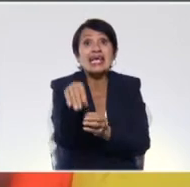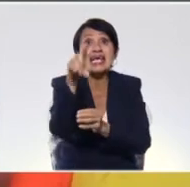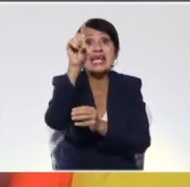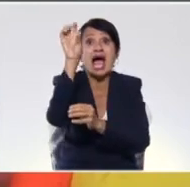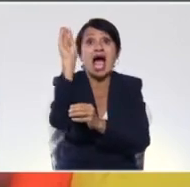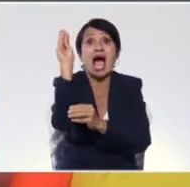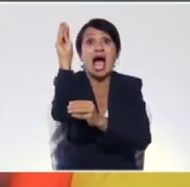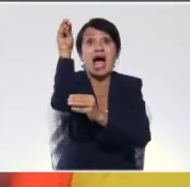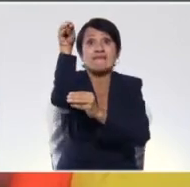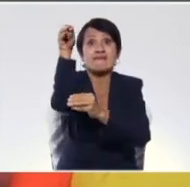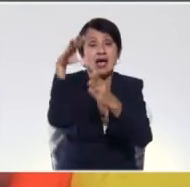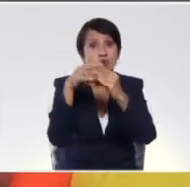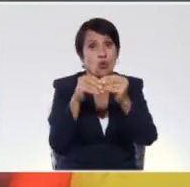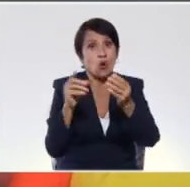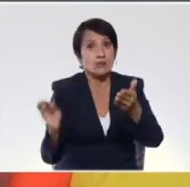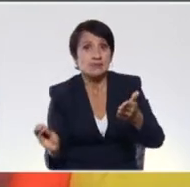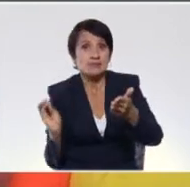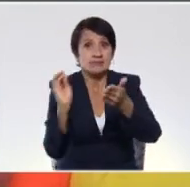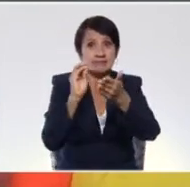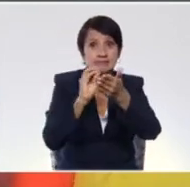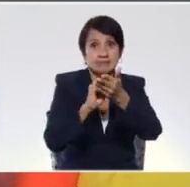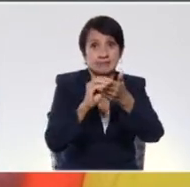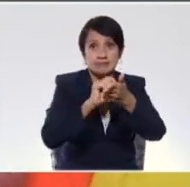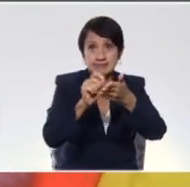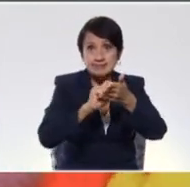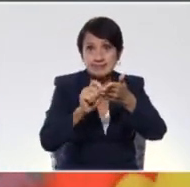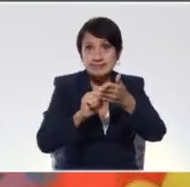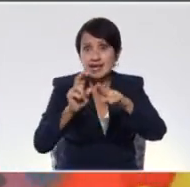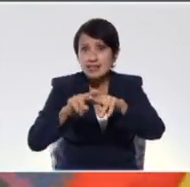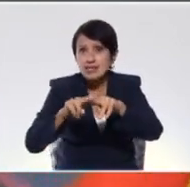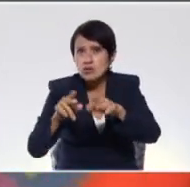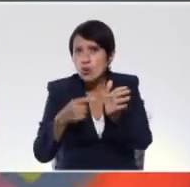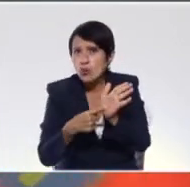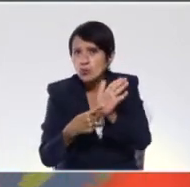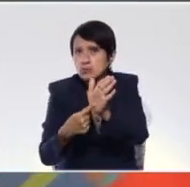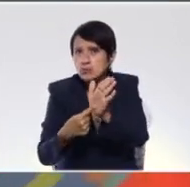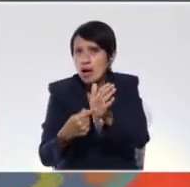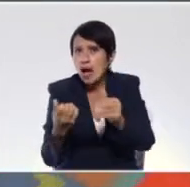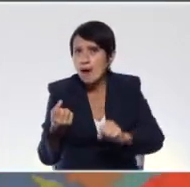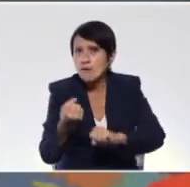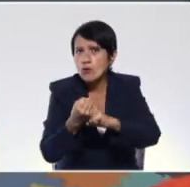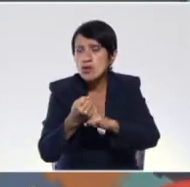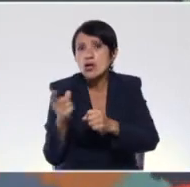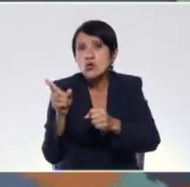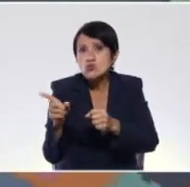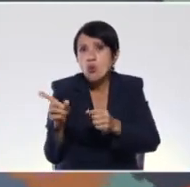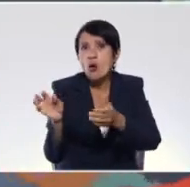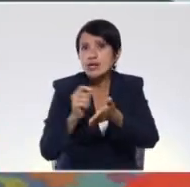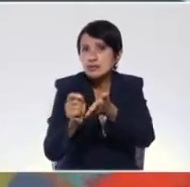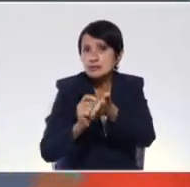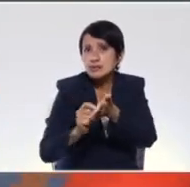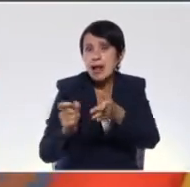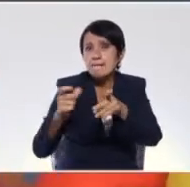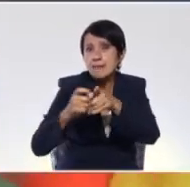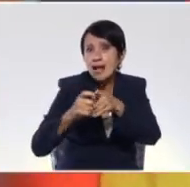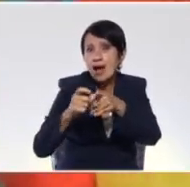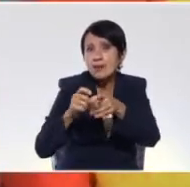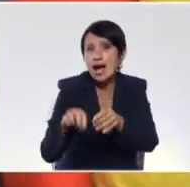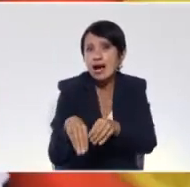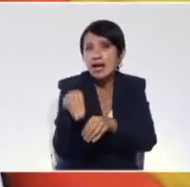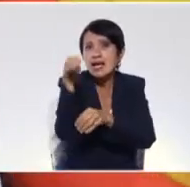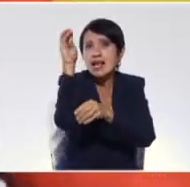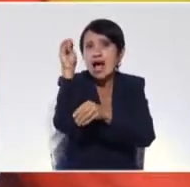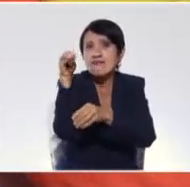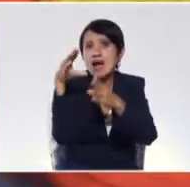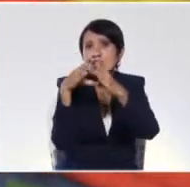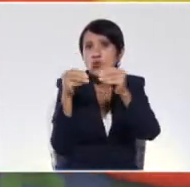Luego que la escribas, permites al niño y la niña con apoyo que escriba la palabra jirafa. En este caso,